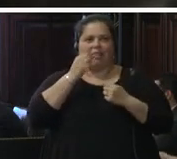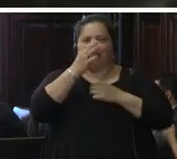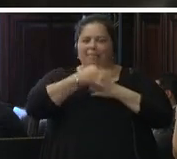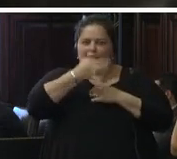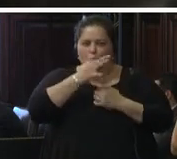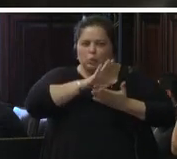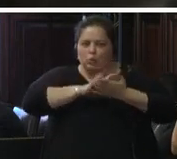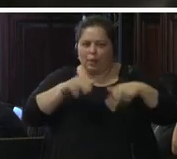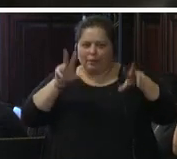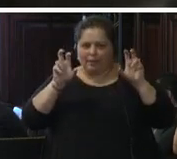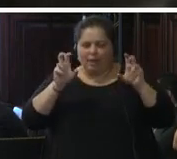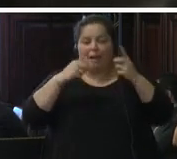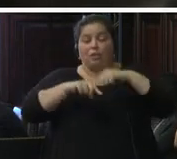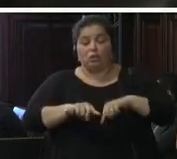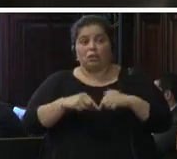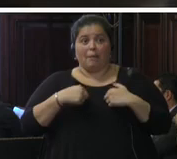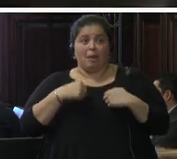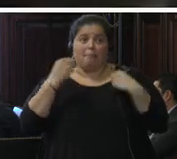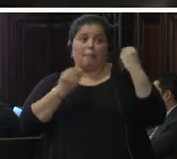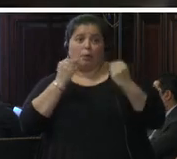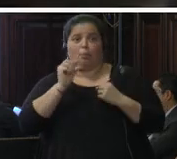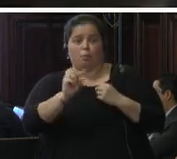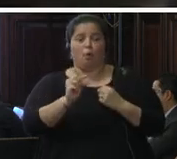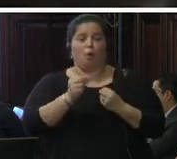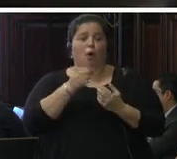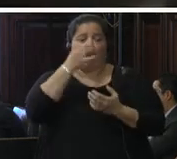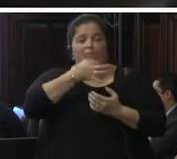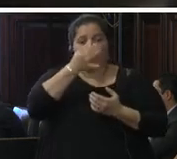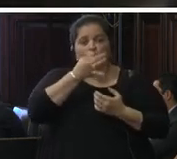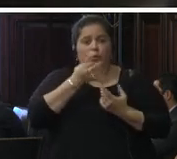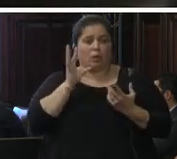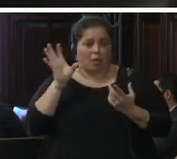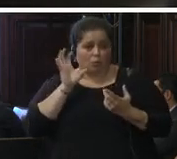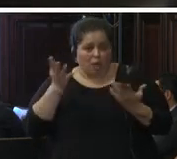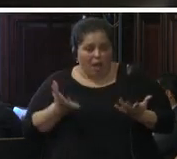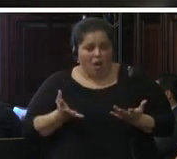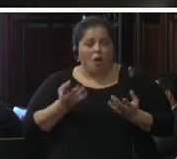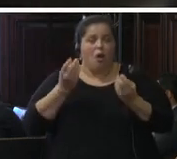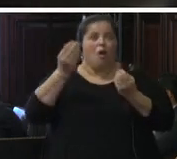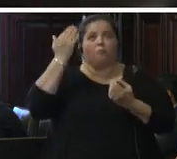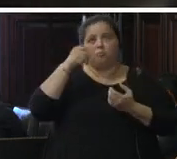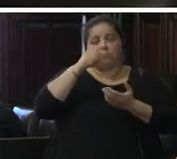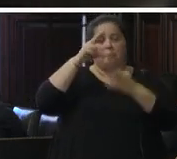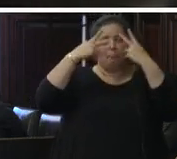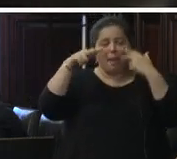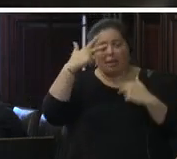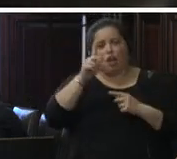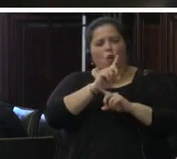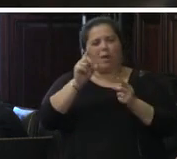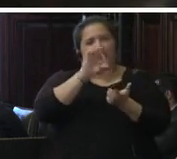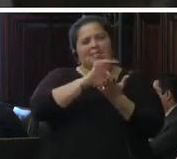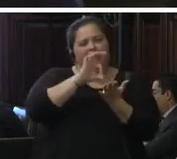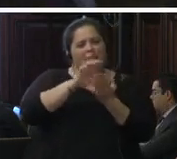el discurso que yo he escuchado cuando he estado en México de que no es ese tema acusatorio que es